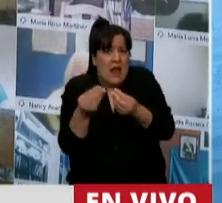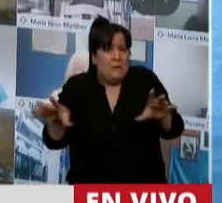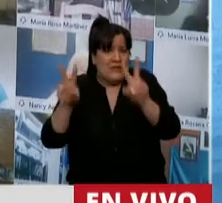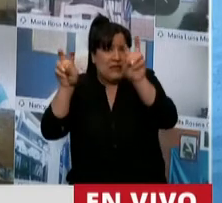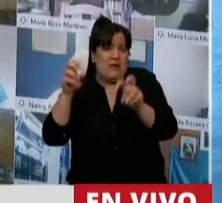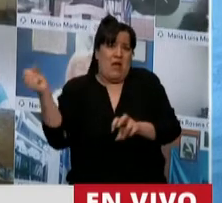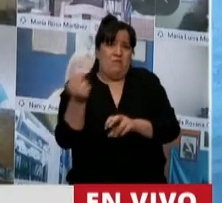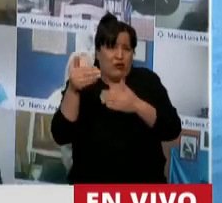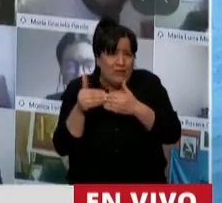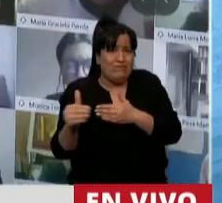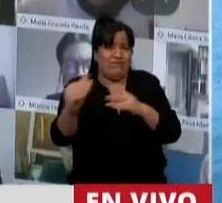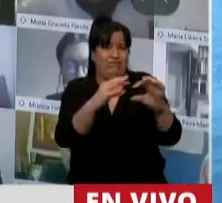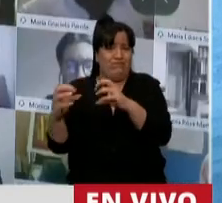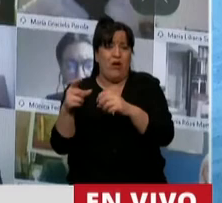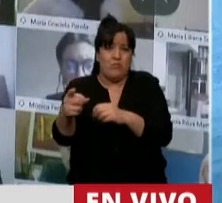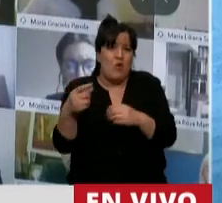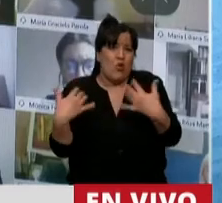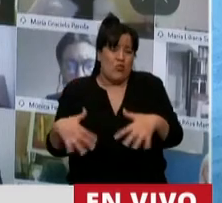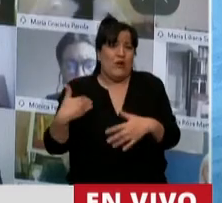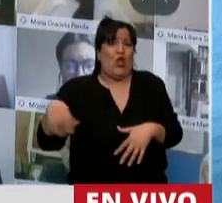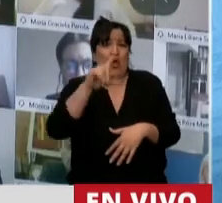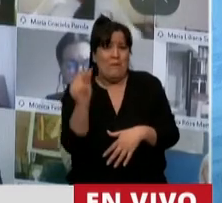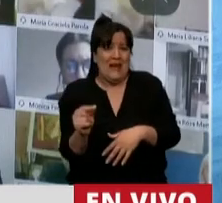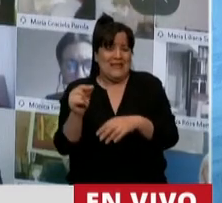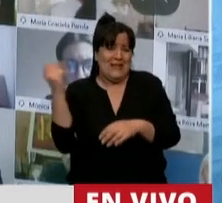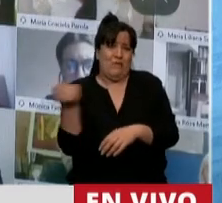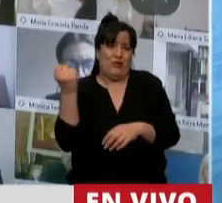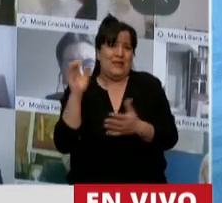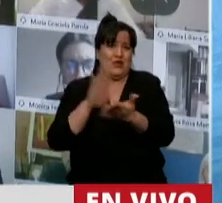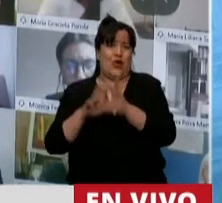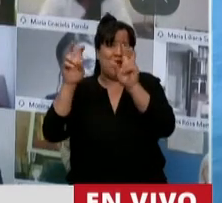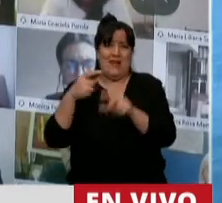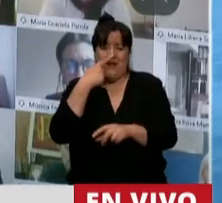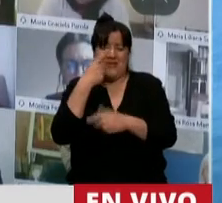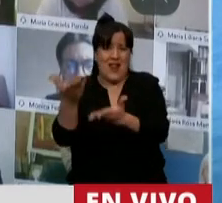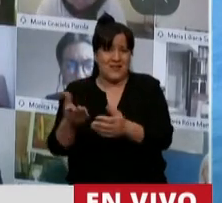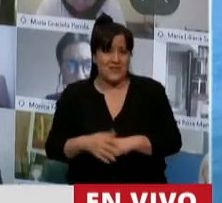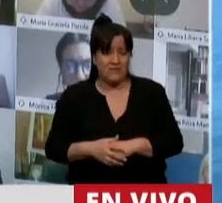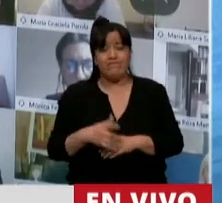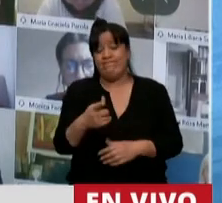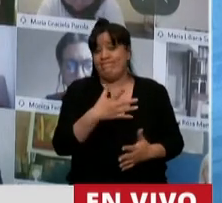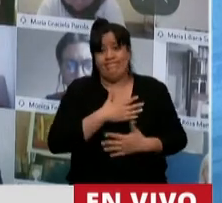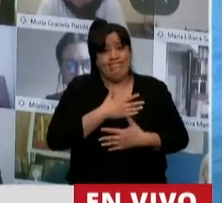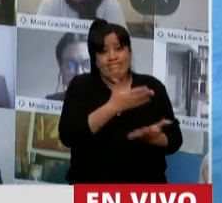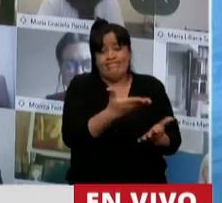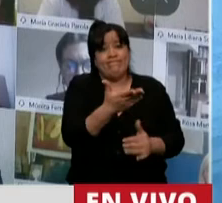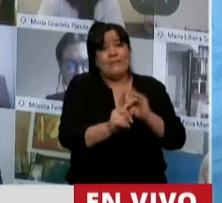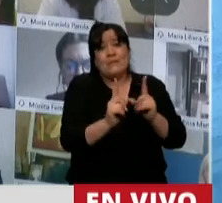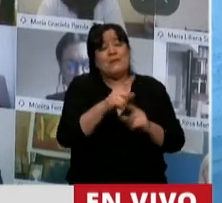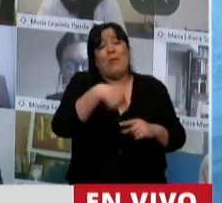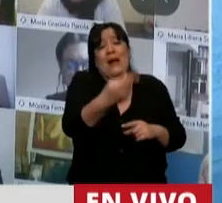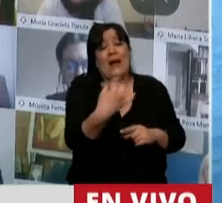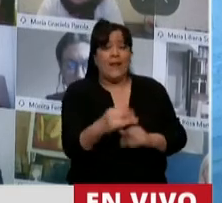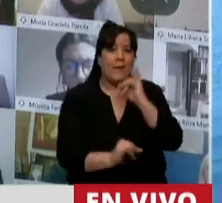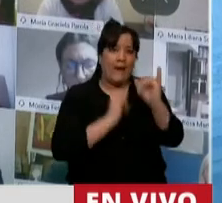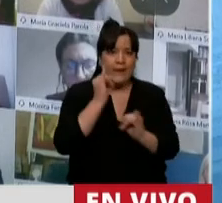importante que abarca transversalmente todo nuestro país. Así que, bueno, lo compadezco para las explicaciones de mañana.